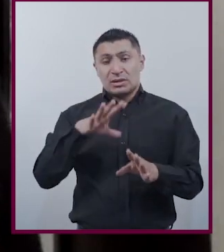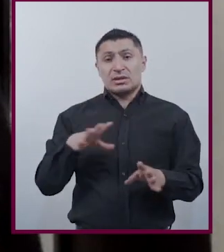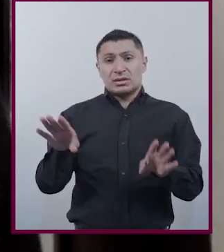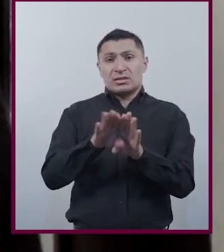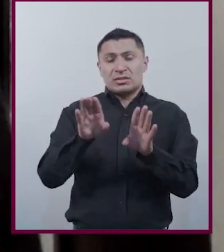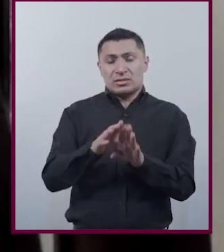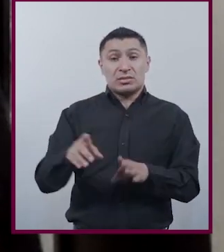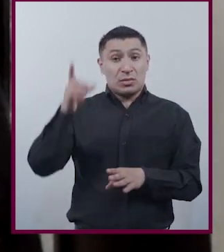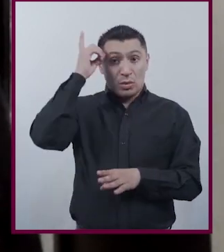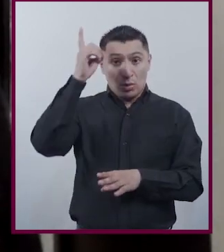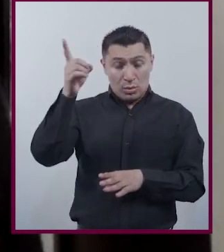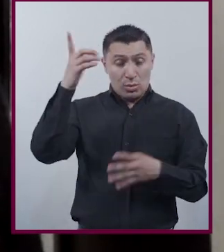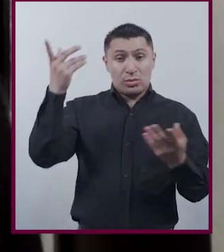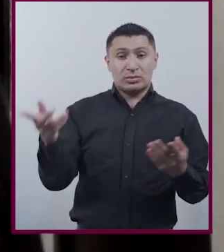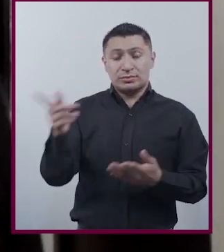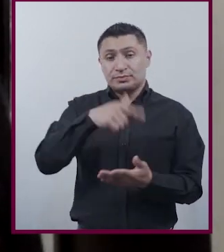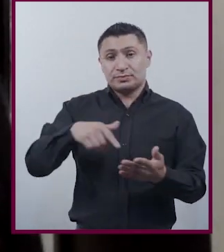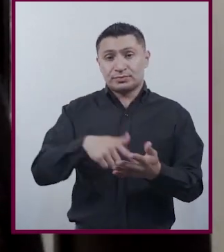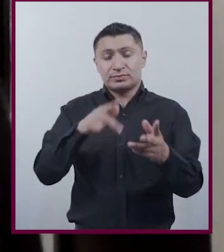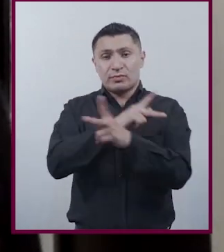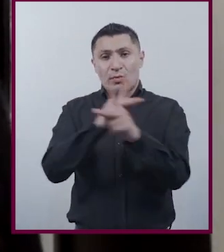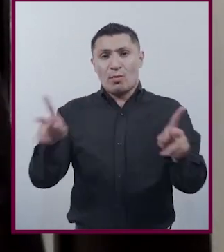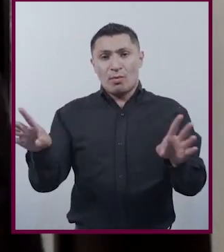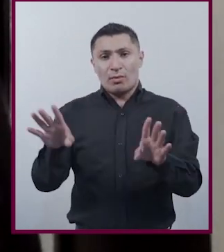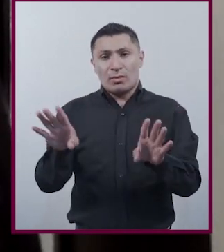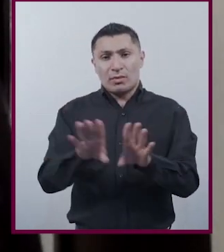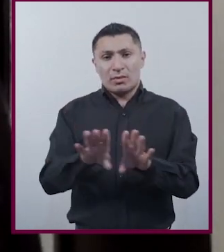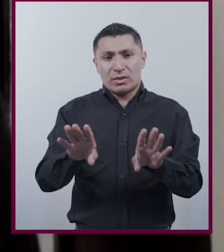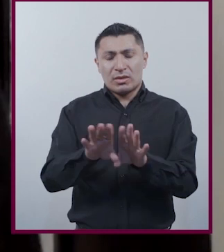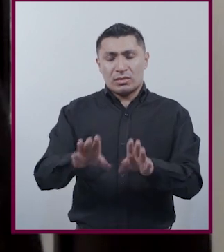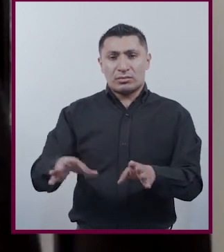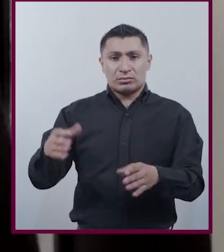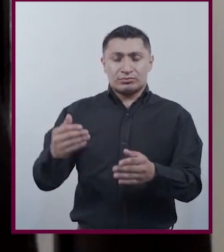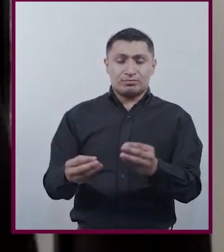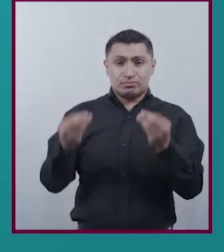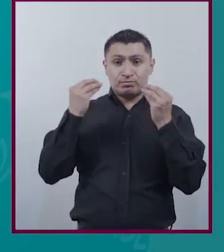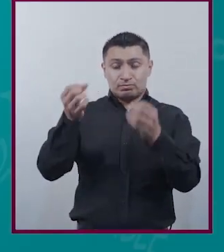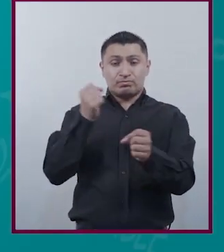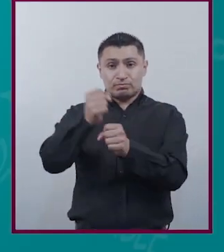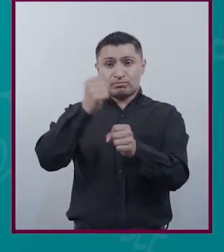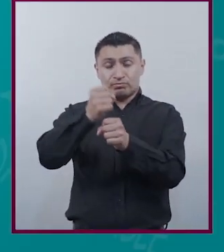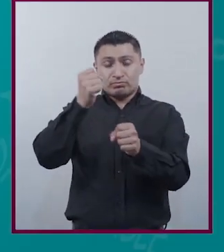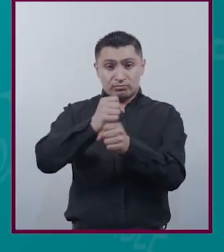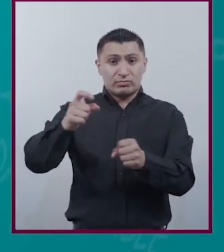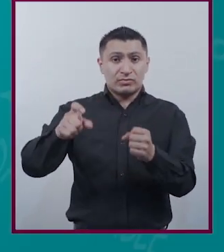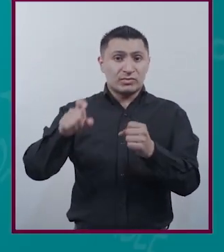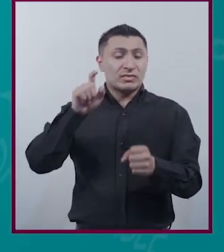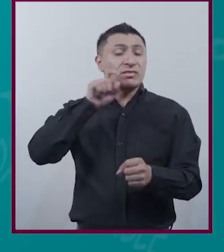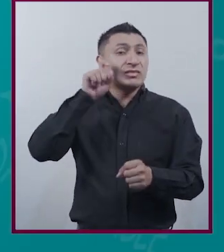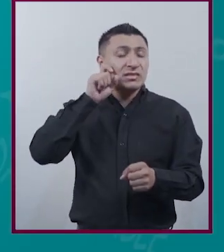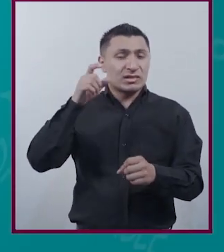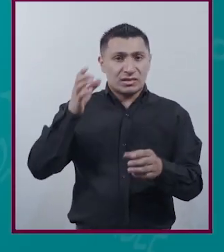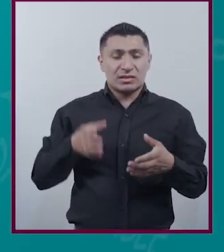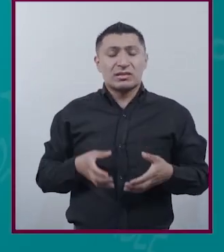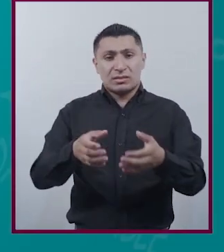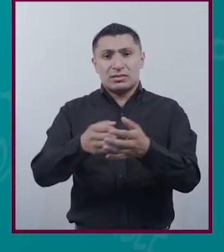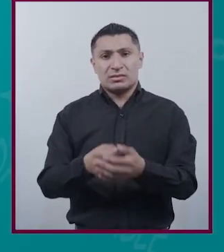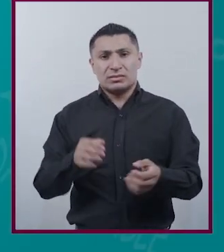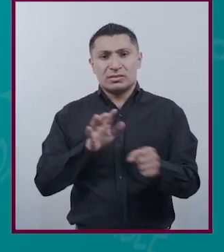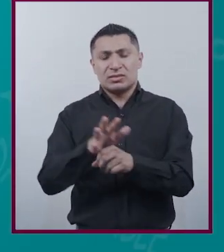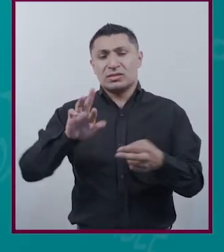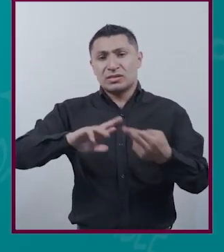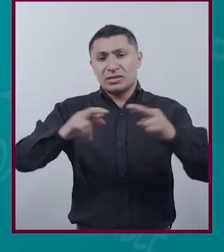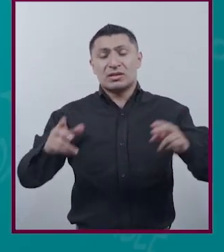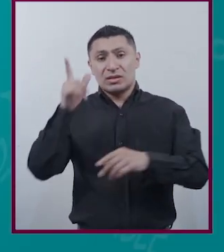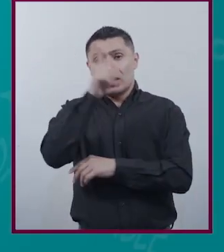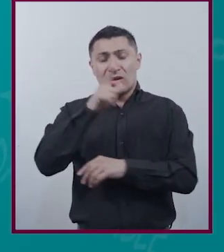Del espacio público Derivado De las altas cifras De violencia sexual En las calles ¿Qué relación Guarda a sí mismo Con el lenguaje?